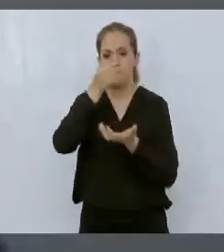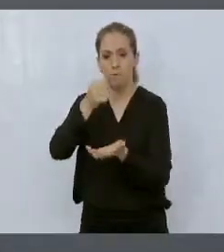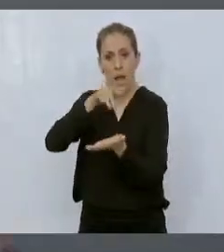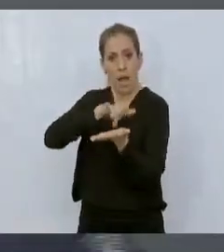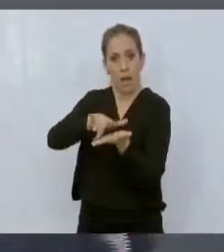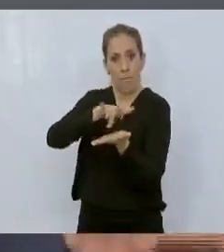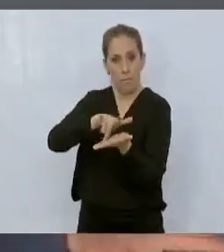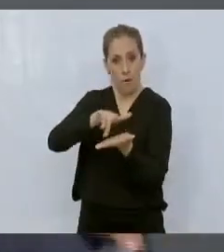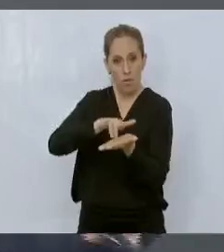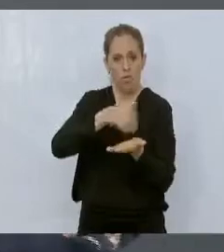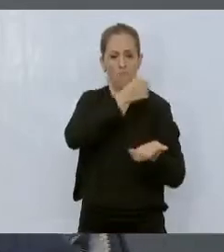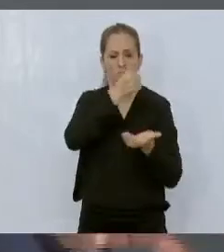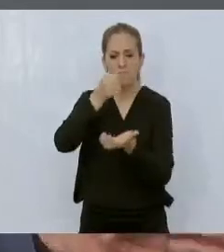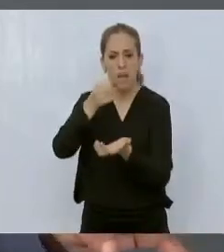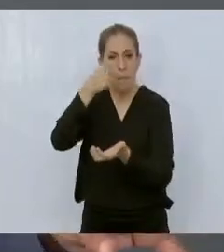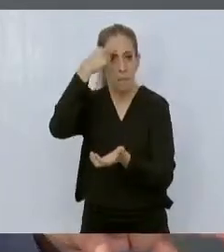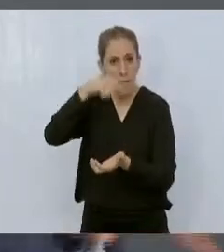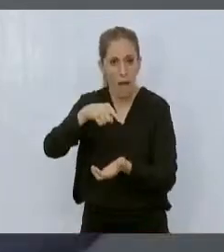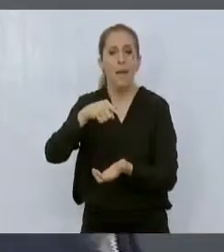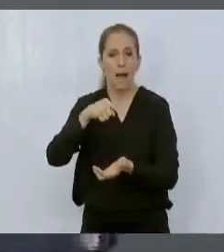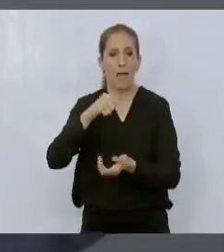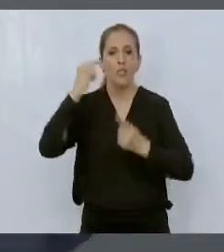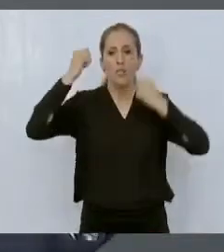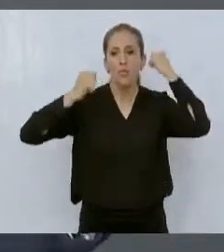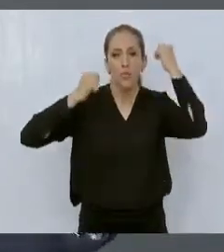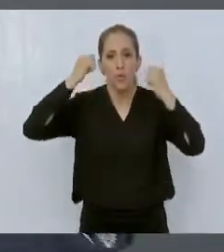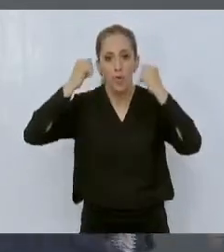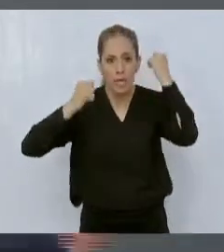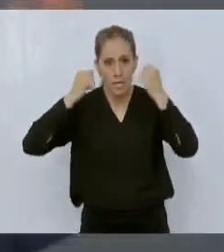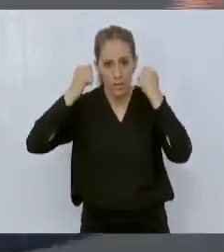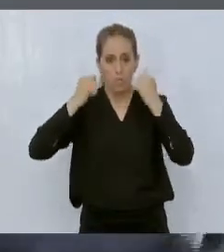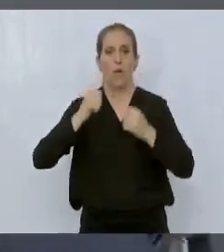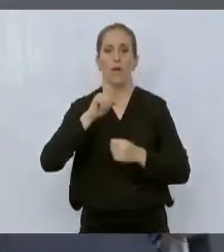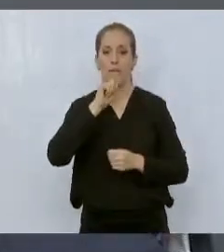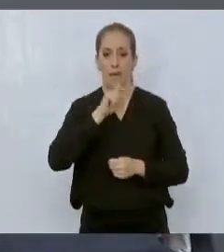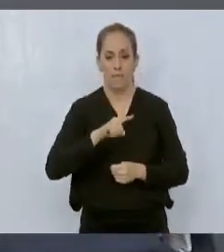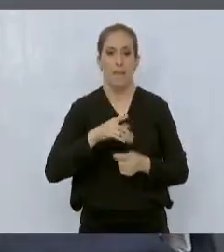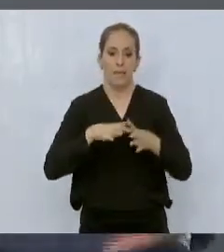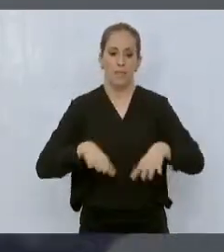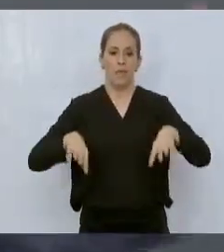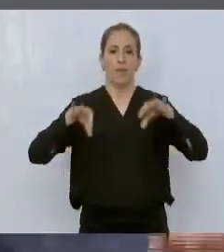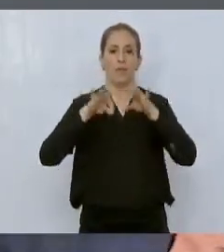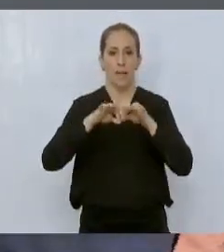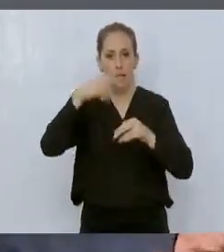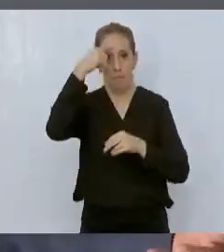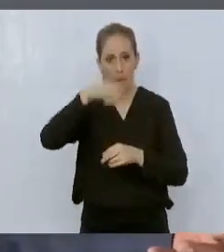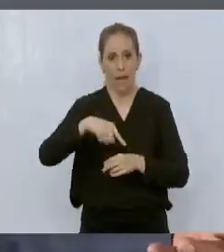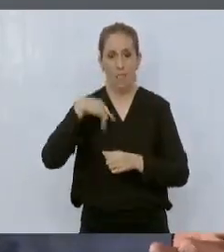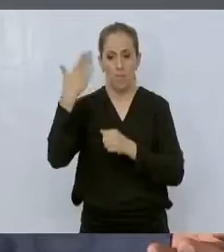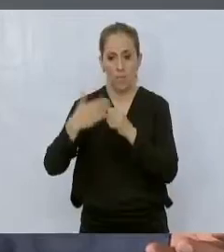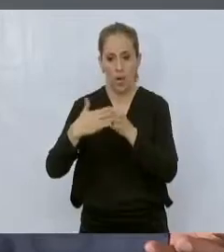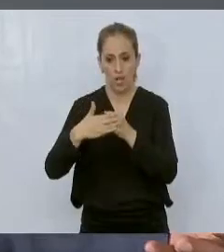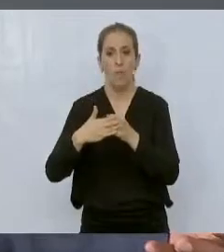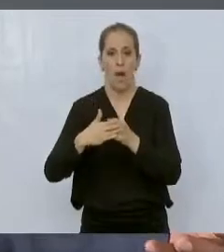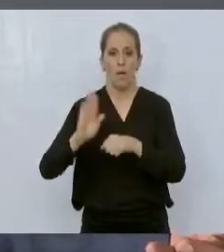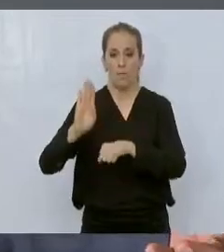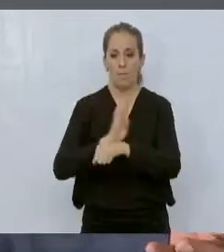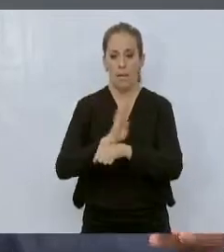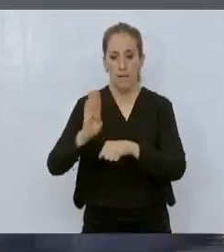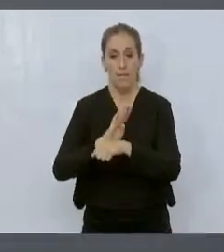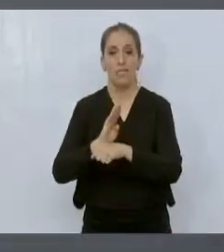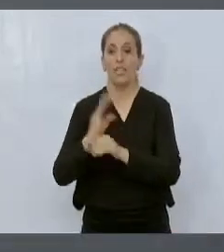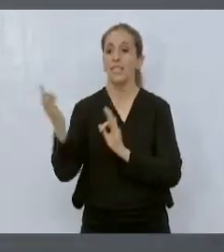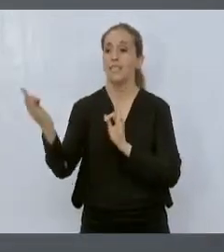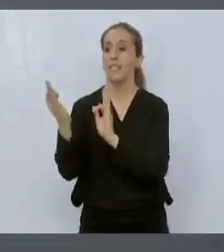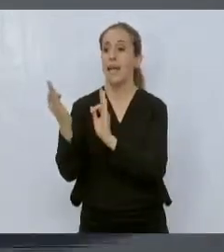vamos a construirle a las comunidades rurales un centro turístico para que ellos lo exploten y puedan tener beneficio de la construcción de la presa.